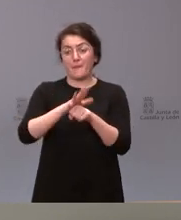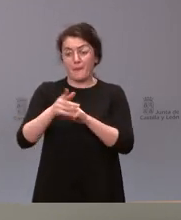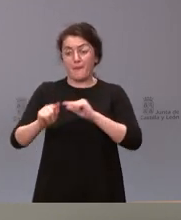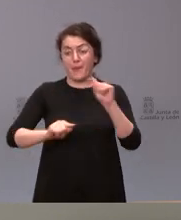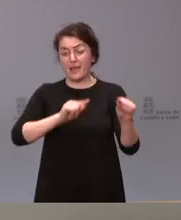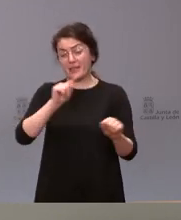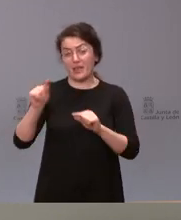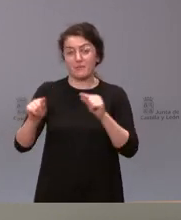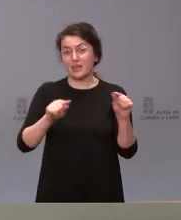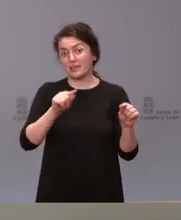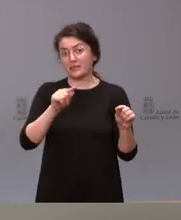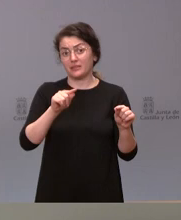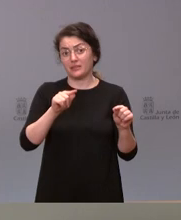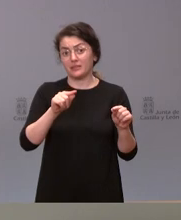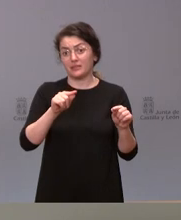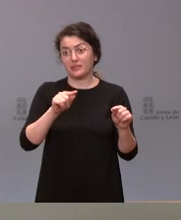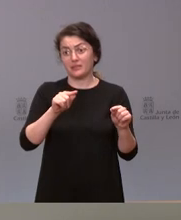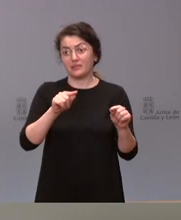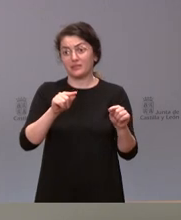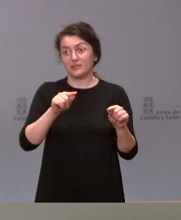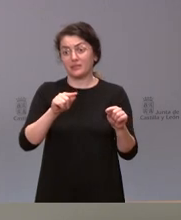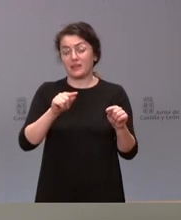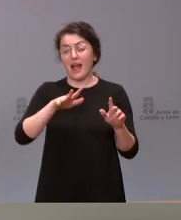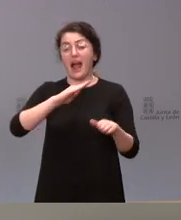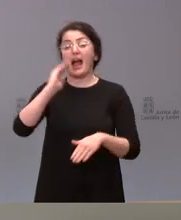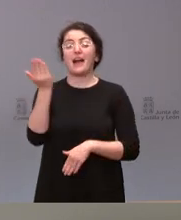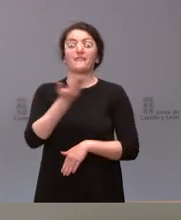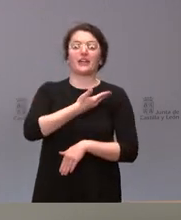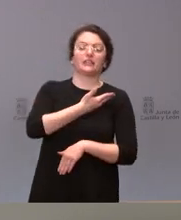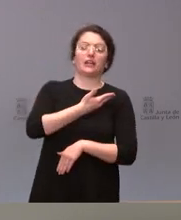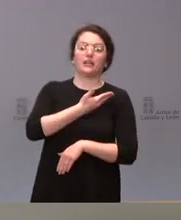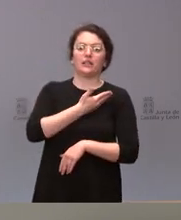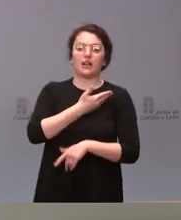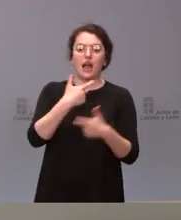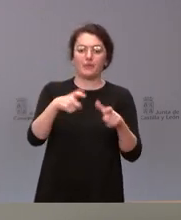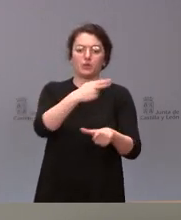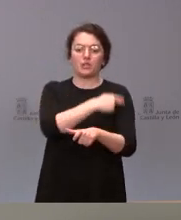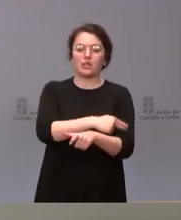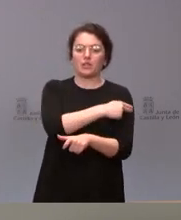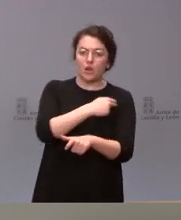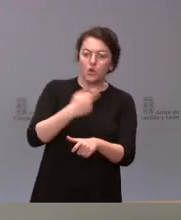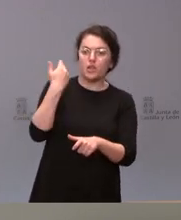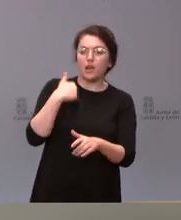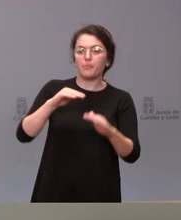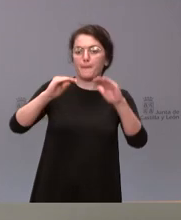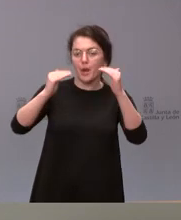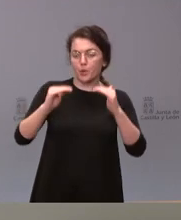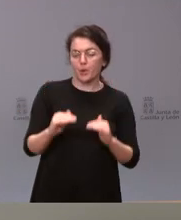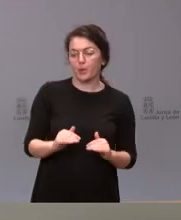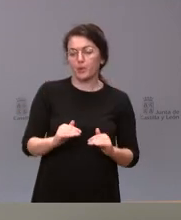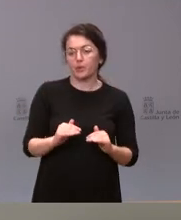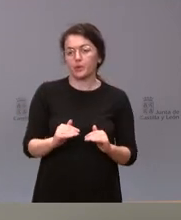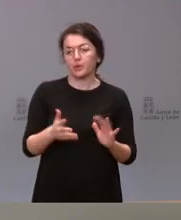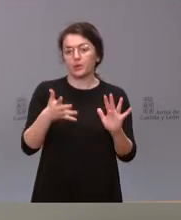ámbito de los servicios sanitarios también podrá seguir rebajando y podremos seguir volviendo a una cierta normalidad con menos volumen